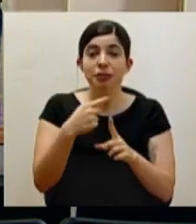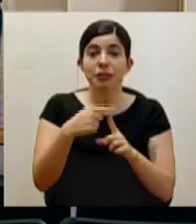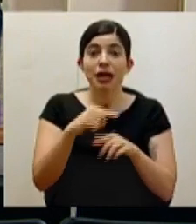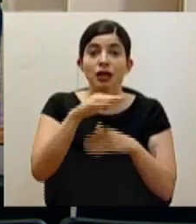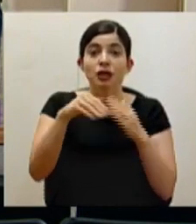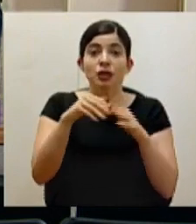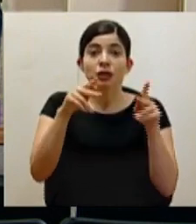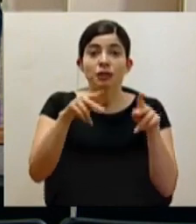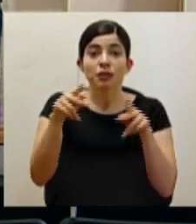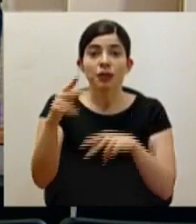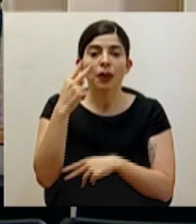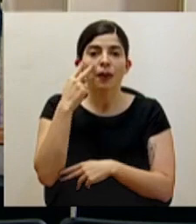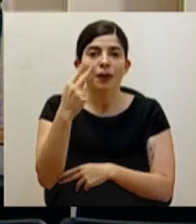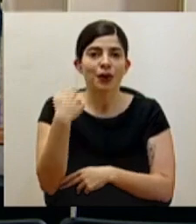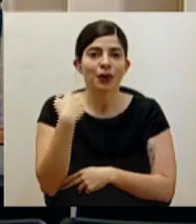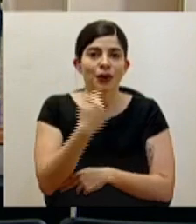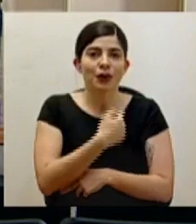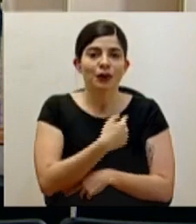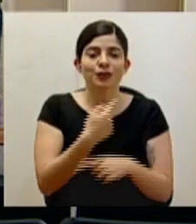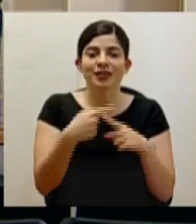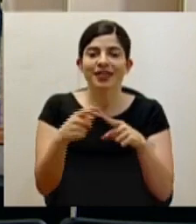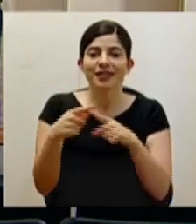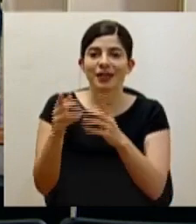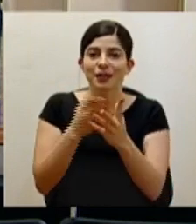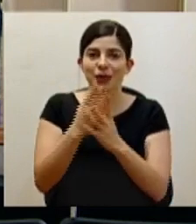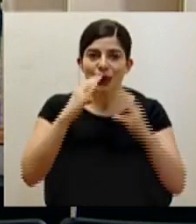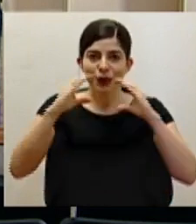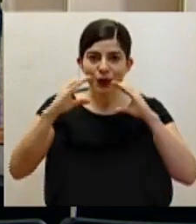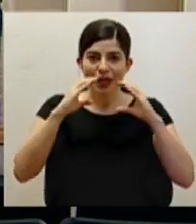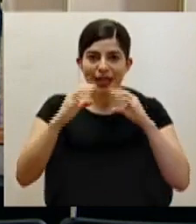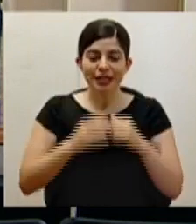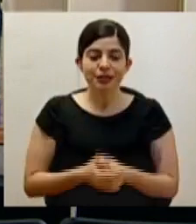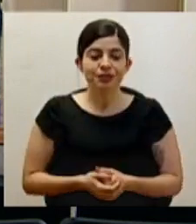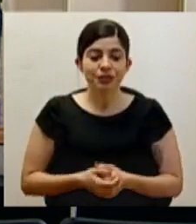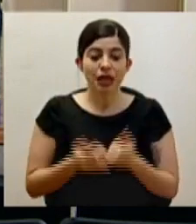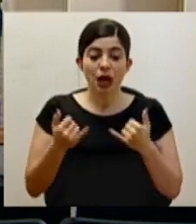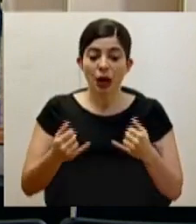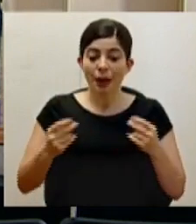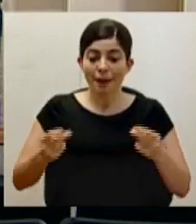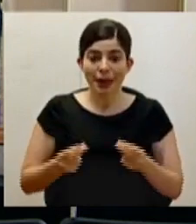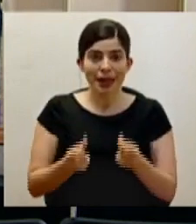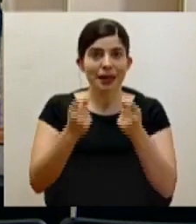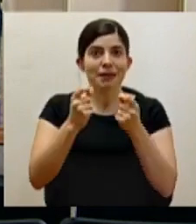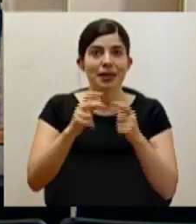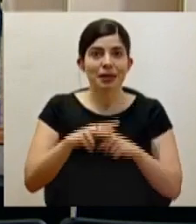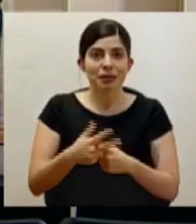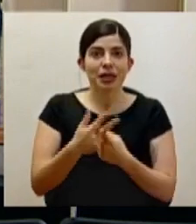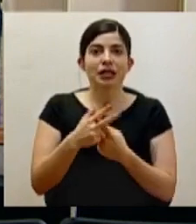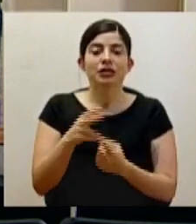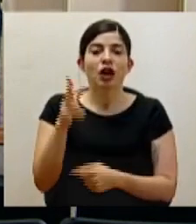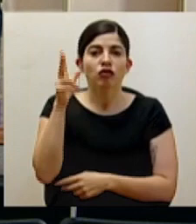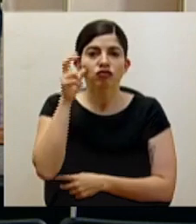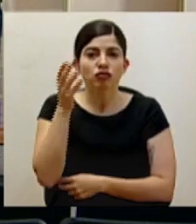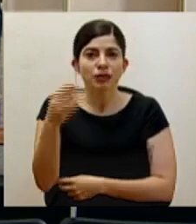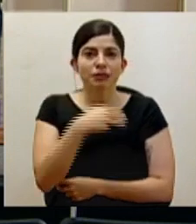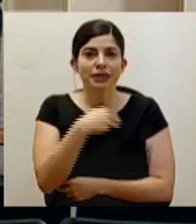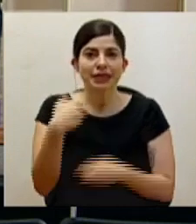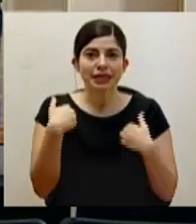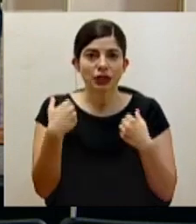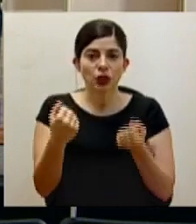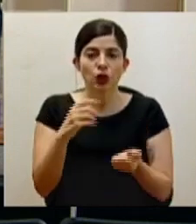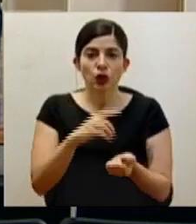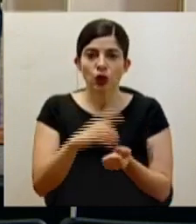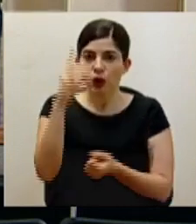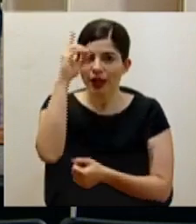nos siguen a través de los diversos medios de comunicación. De inmediato pasamos a escuchar al ministro de Salud, al